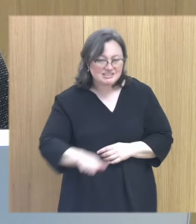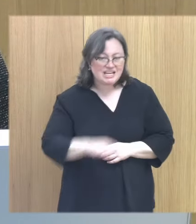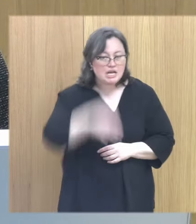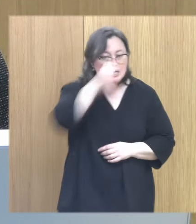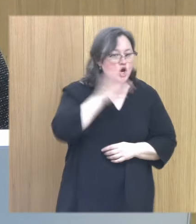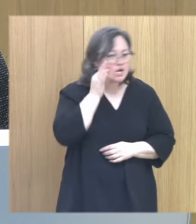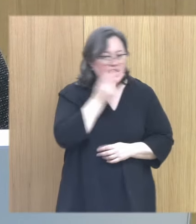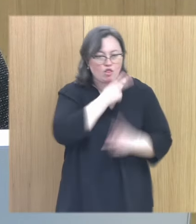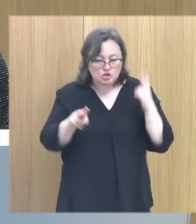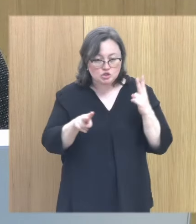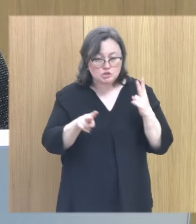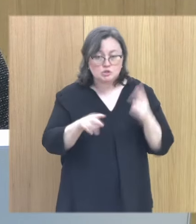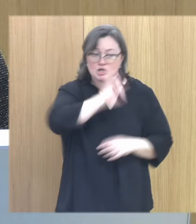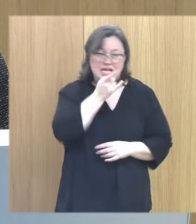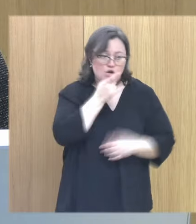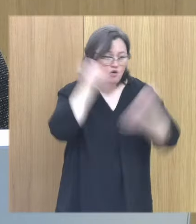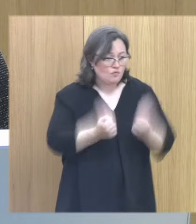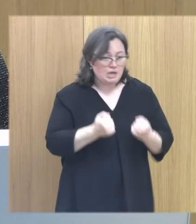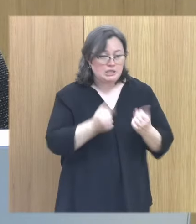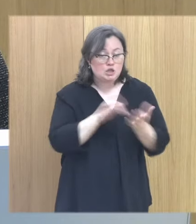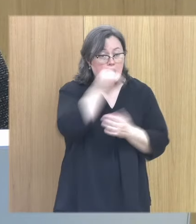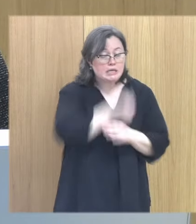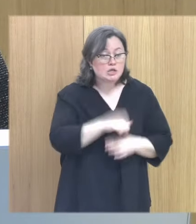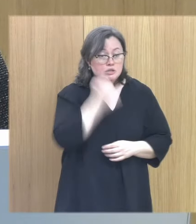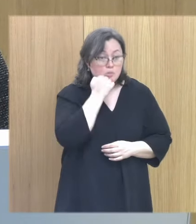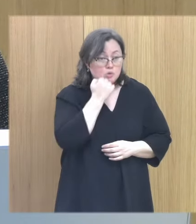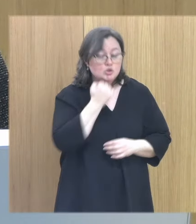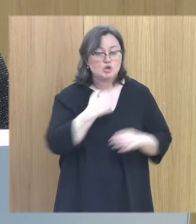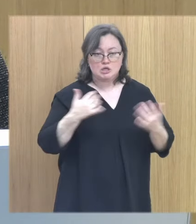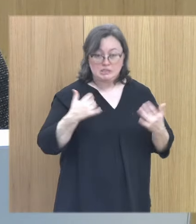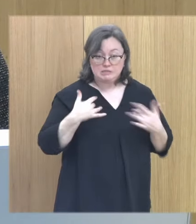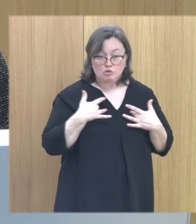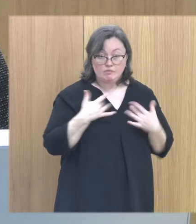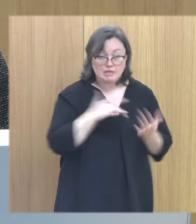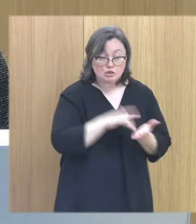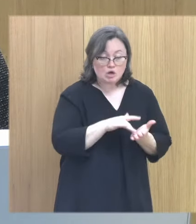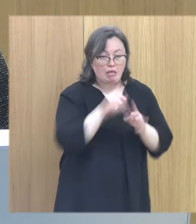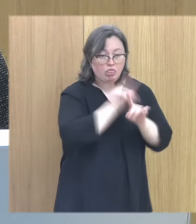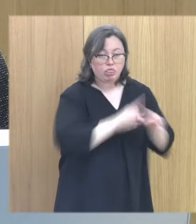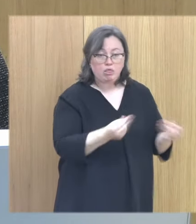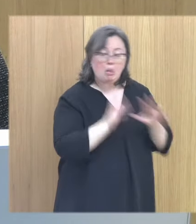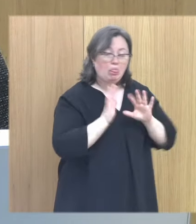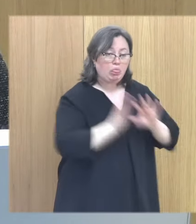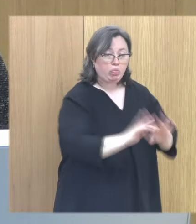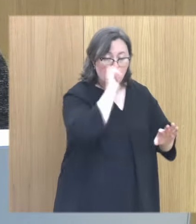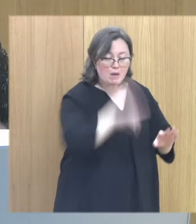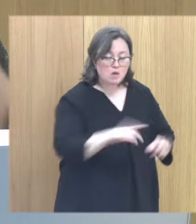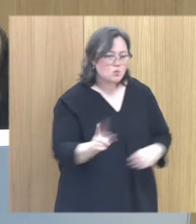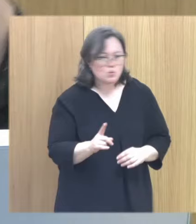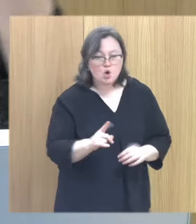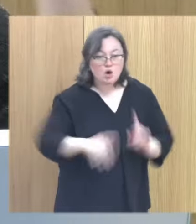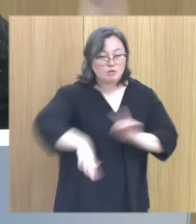niñas. Y estamos cometiendo el error de invisibilizar a los niños, varones, víctimas de abuso y de reducir en el